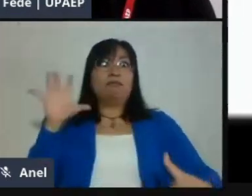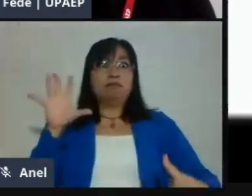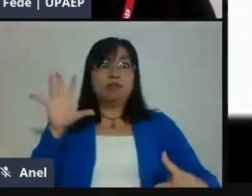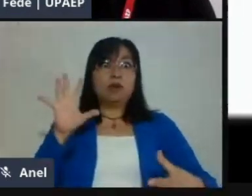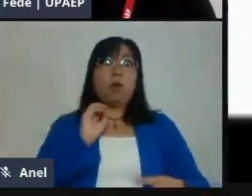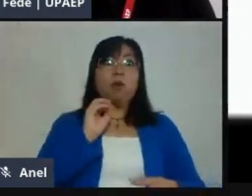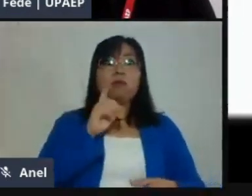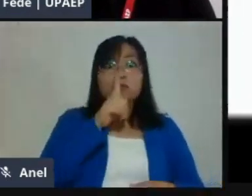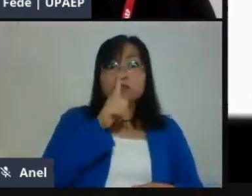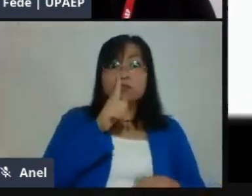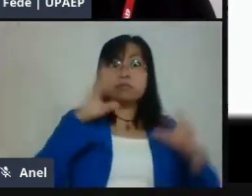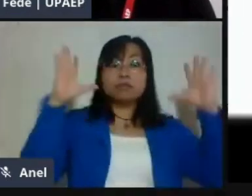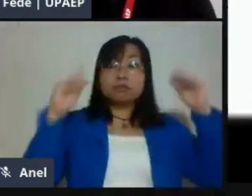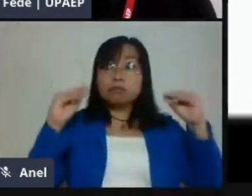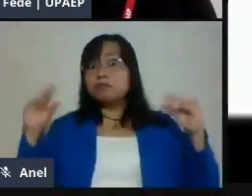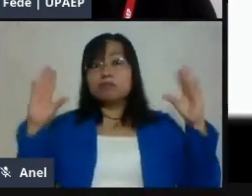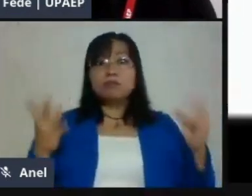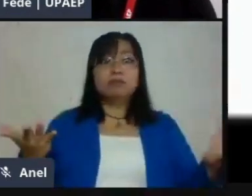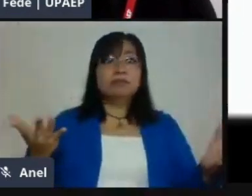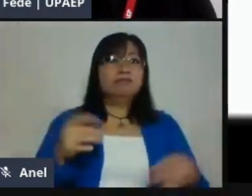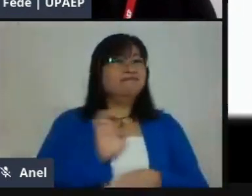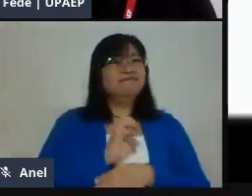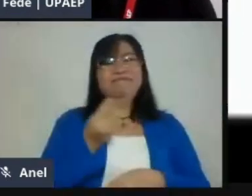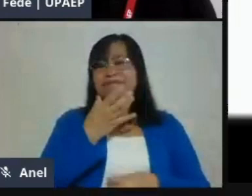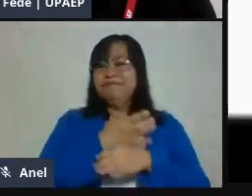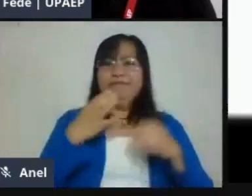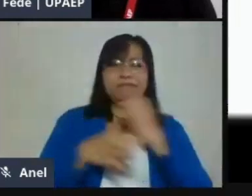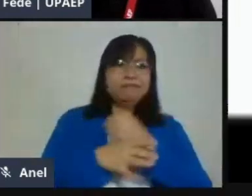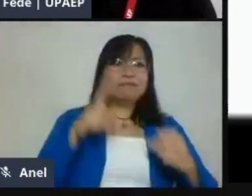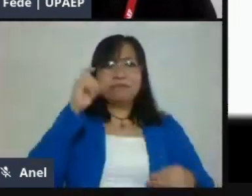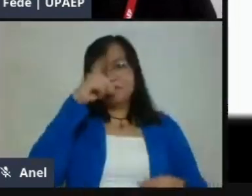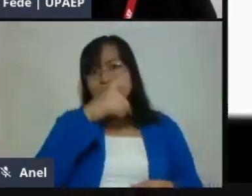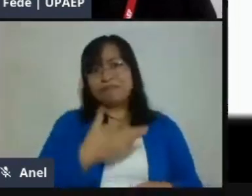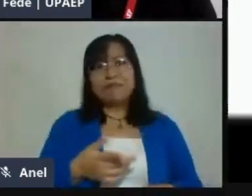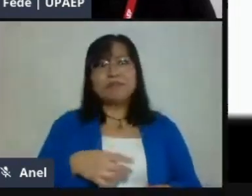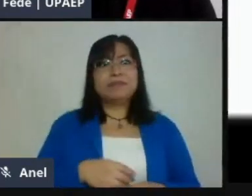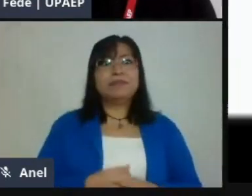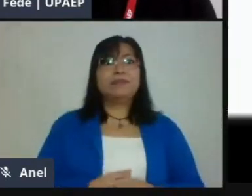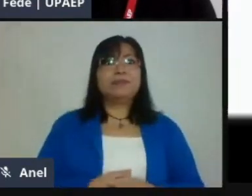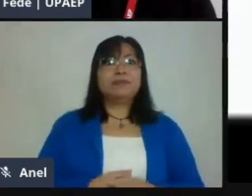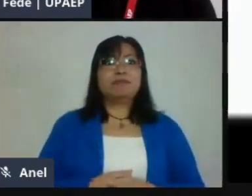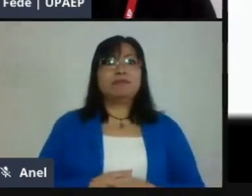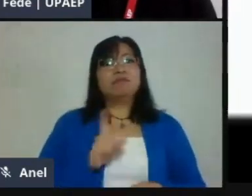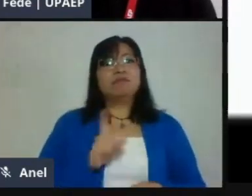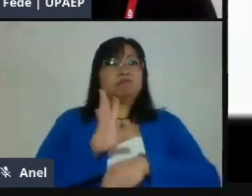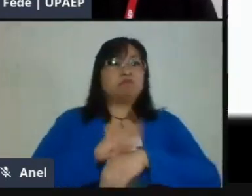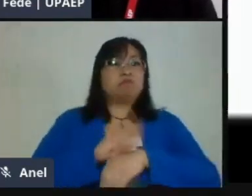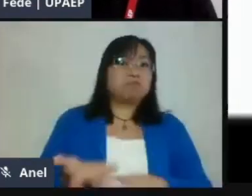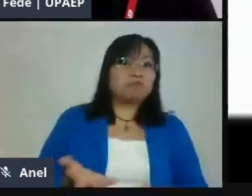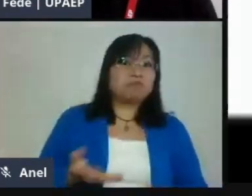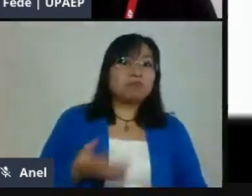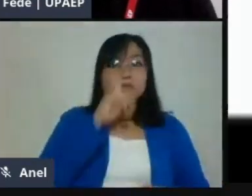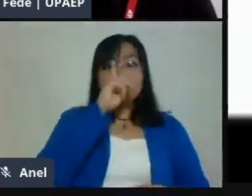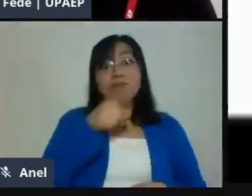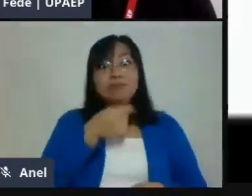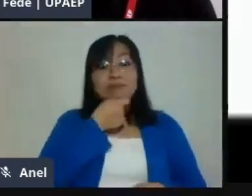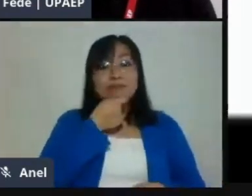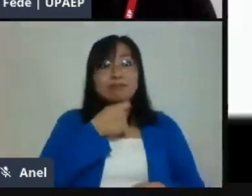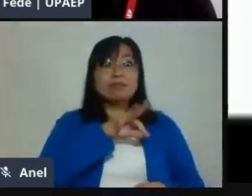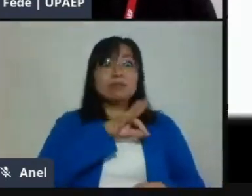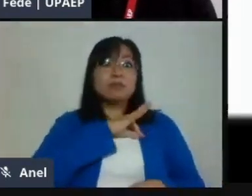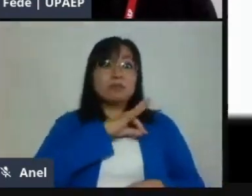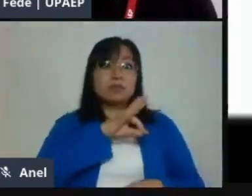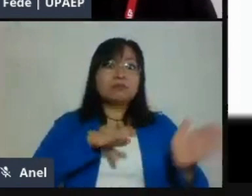Entonces, son muchas cosas de la infraestructura que de repente no nos permiten tener una comunicación